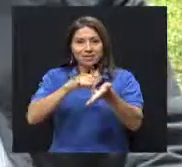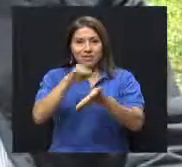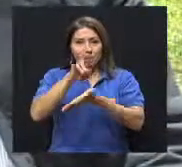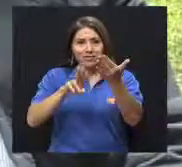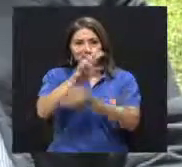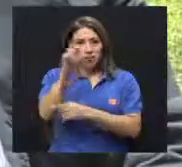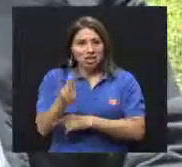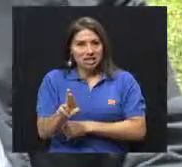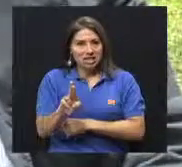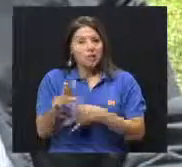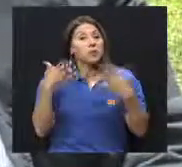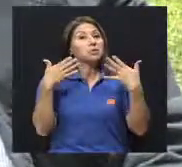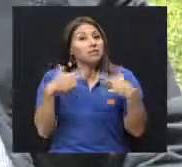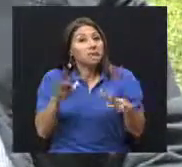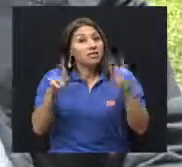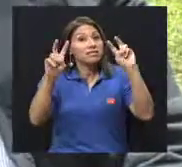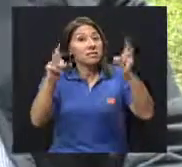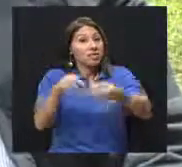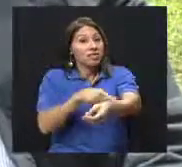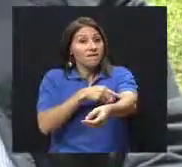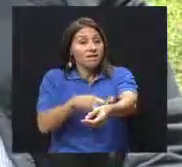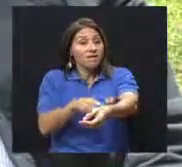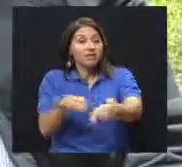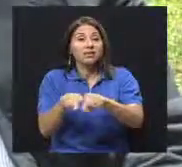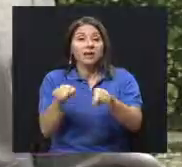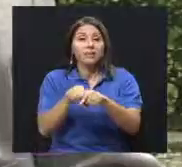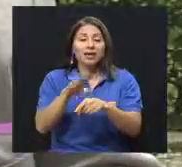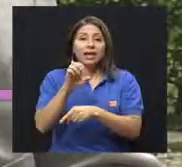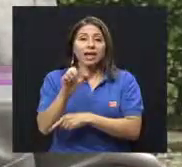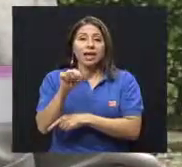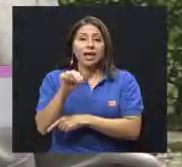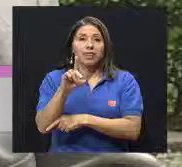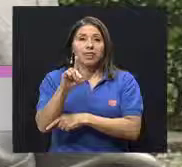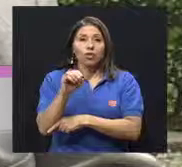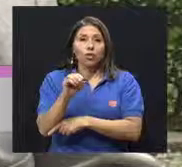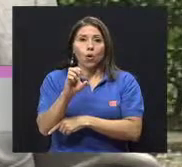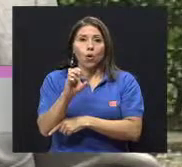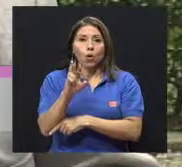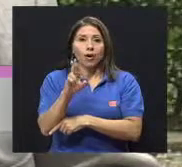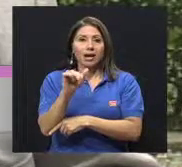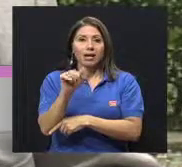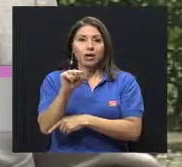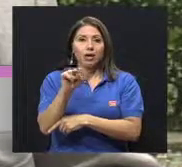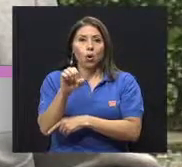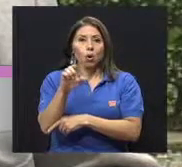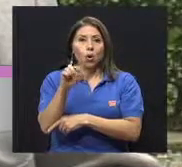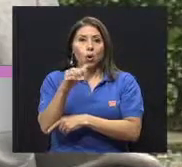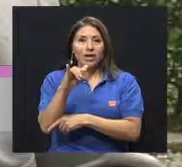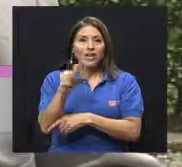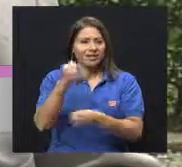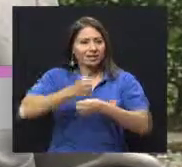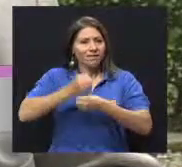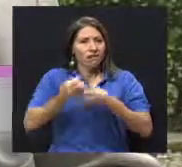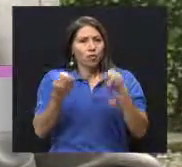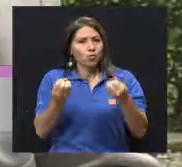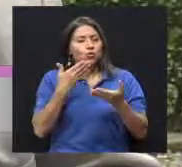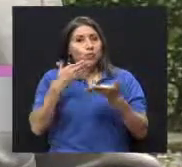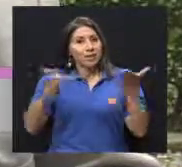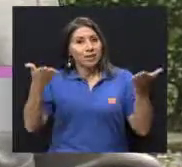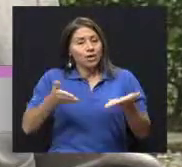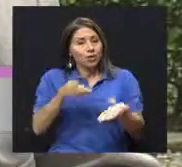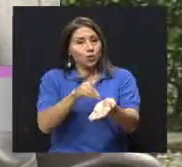endocrinología y de la diabetes. Bienvenido, doctor. Mucho gusto me da estar con ustedes hoy, sobre todo en esta